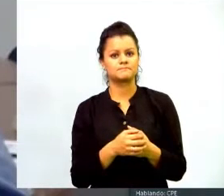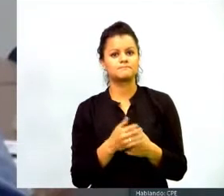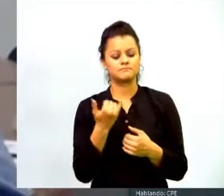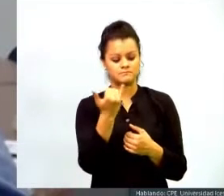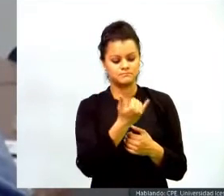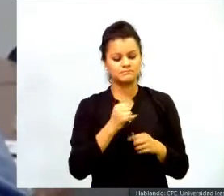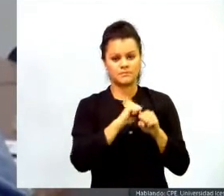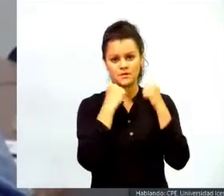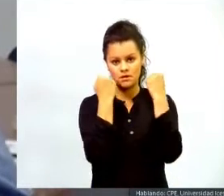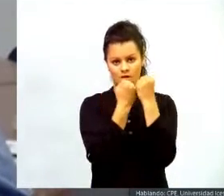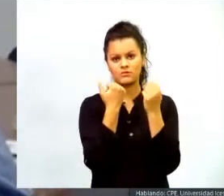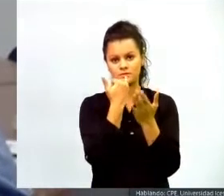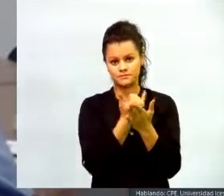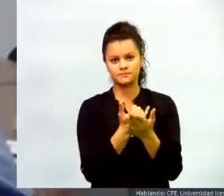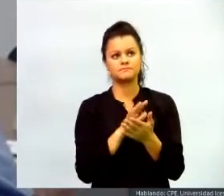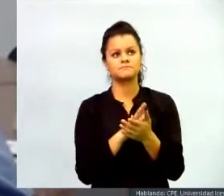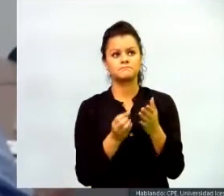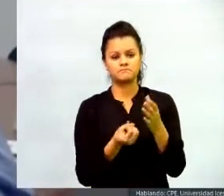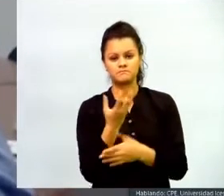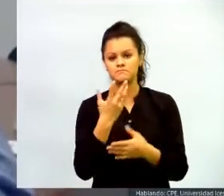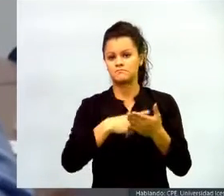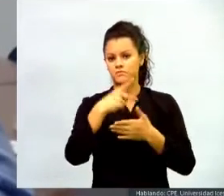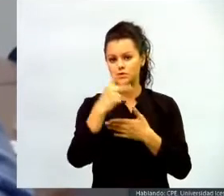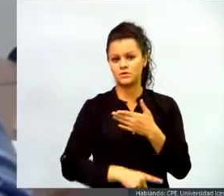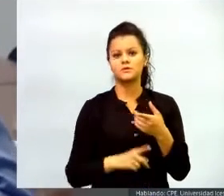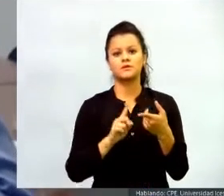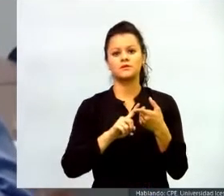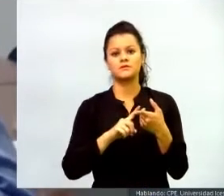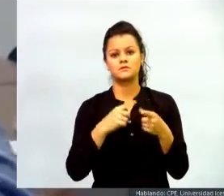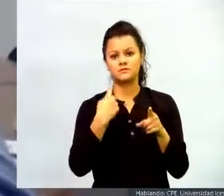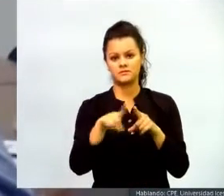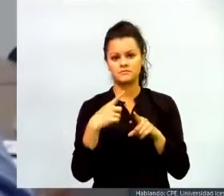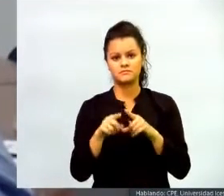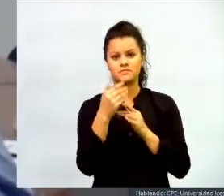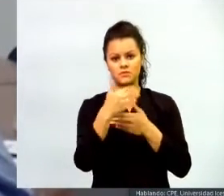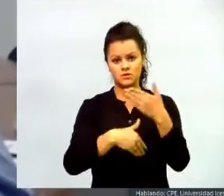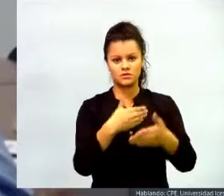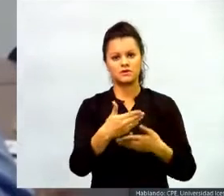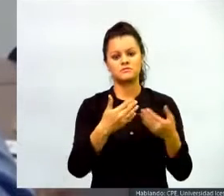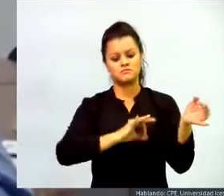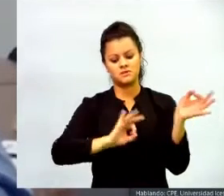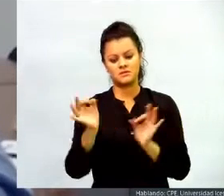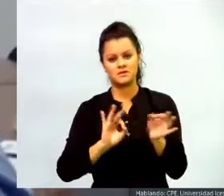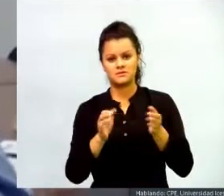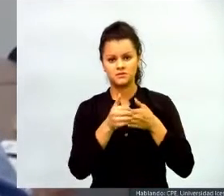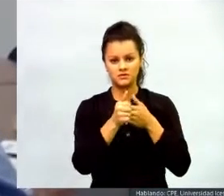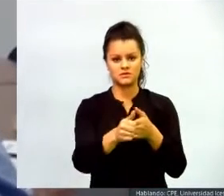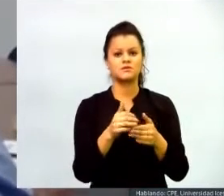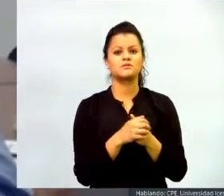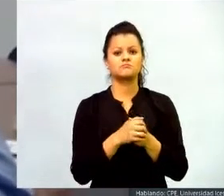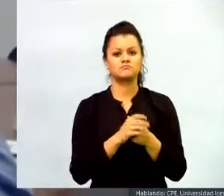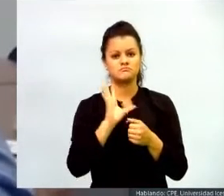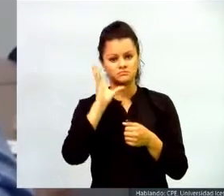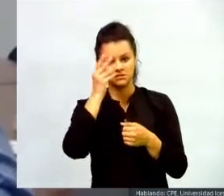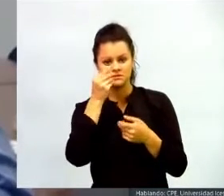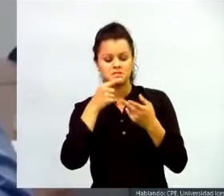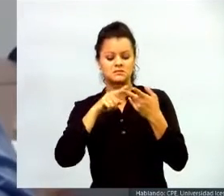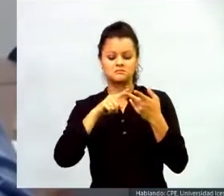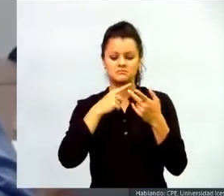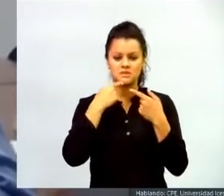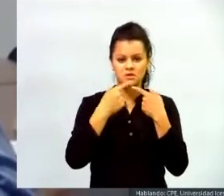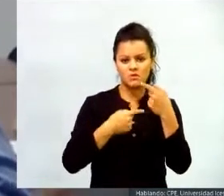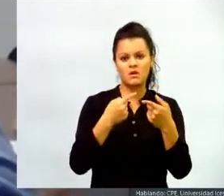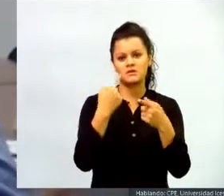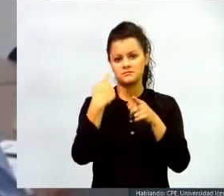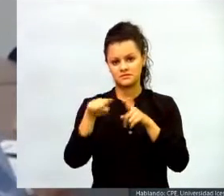definen procesos con preparación de guión integrar la disciplina lenguares integrar la